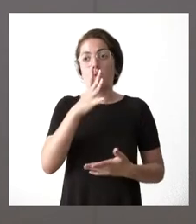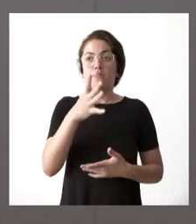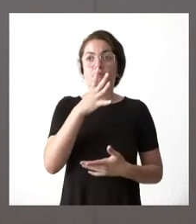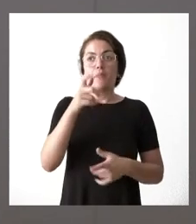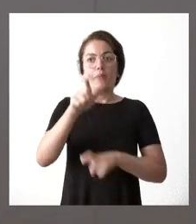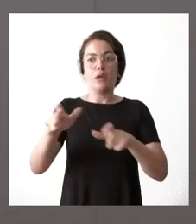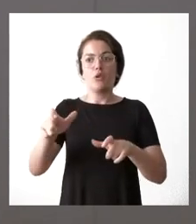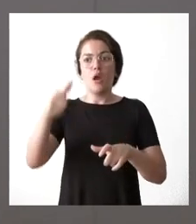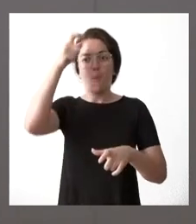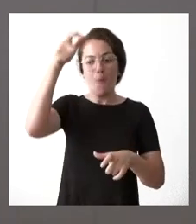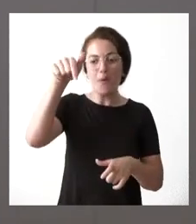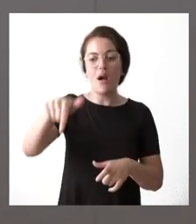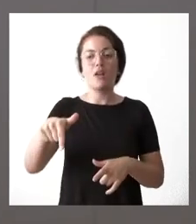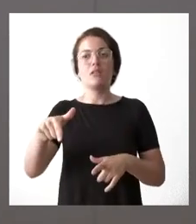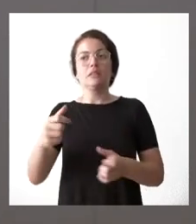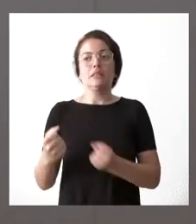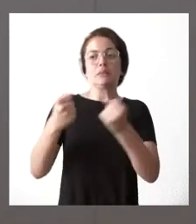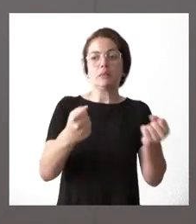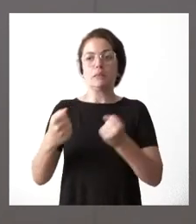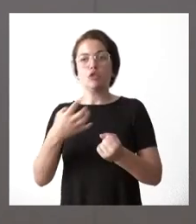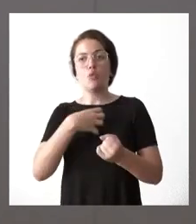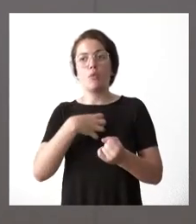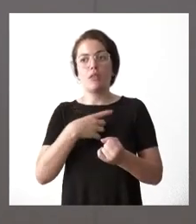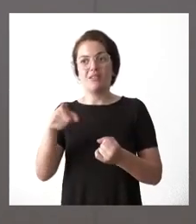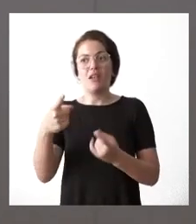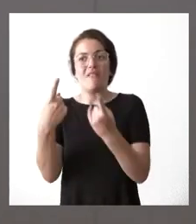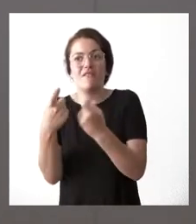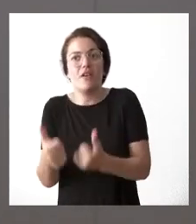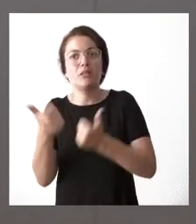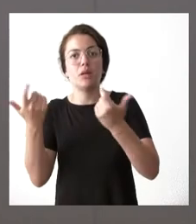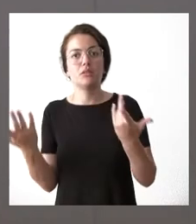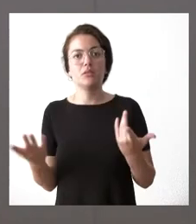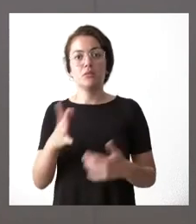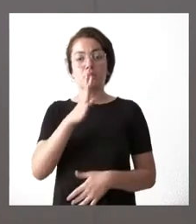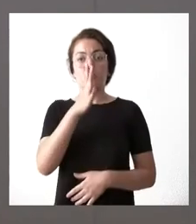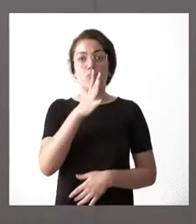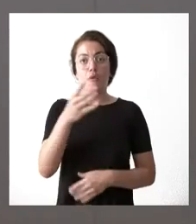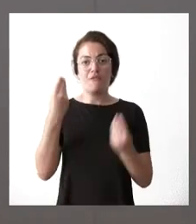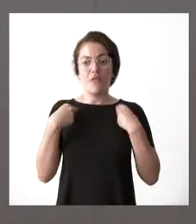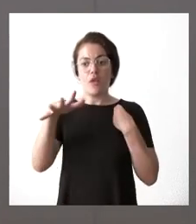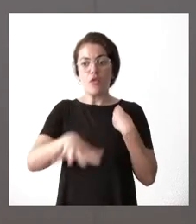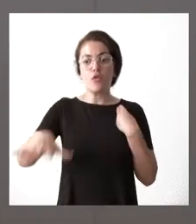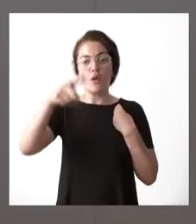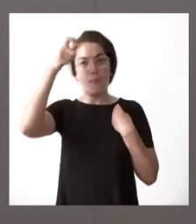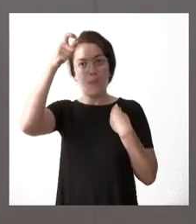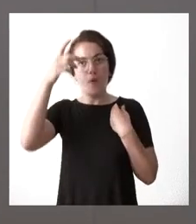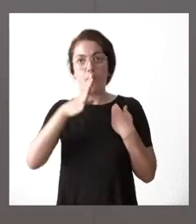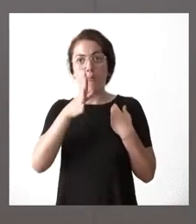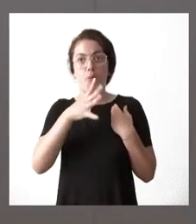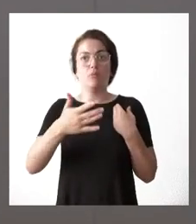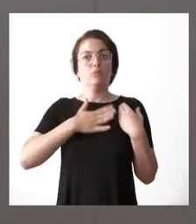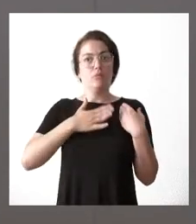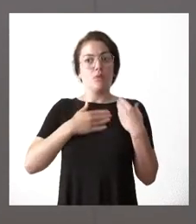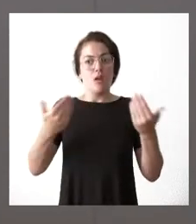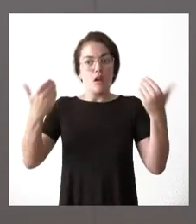que además por vivir en el mundo rural necesitan más de transporte a las que más tenemos que apoyar las que viven en el mundo rural que además es nuestra competencia el transporte